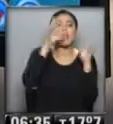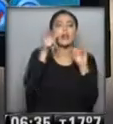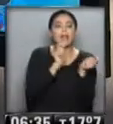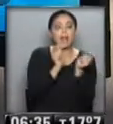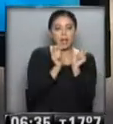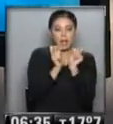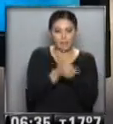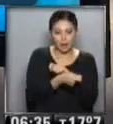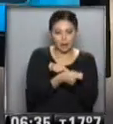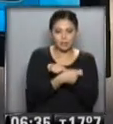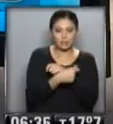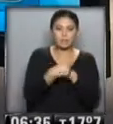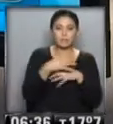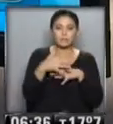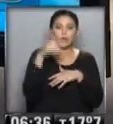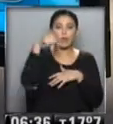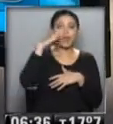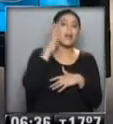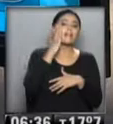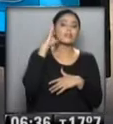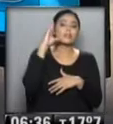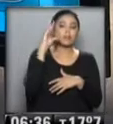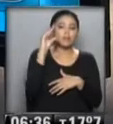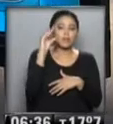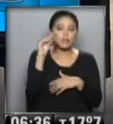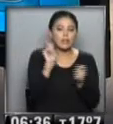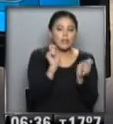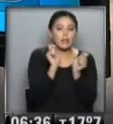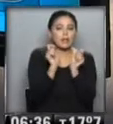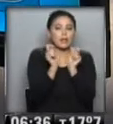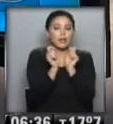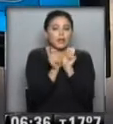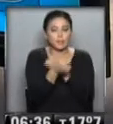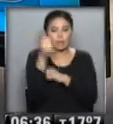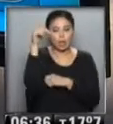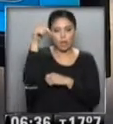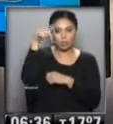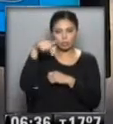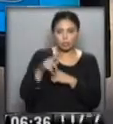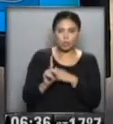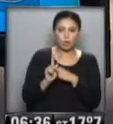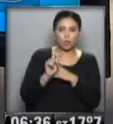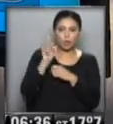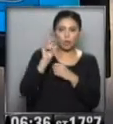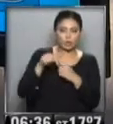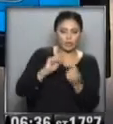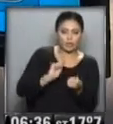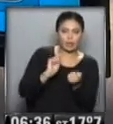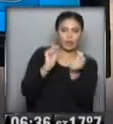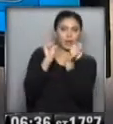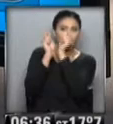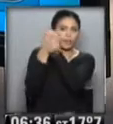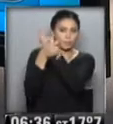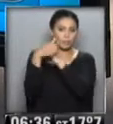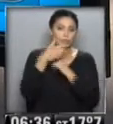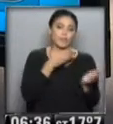...queridísimos amigos... ...hacia esta noche... ...lentamente desde el sur... ...hacia el norte... ...de lo que está cubriendo... ...la alerta